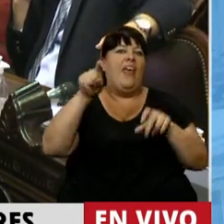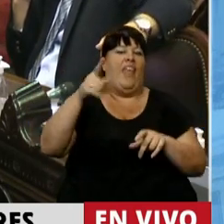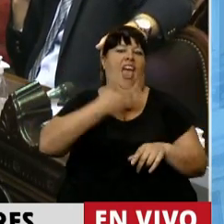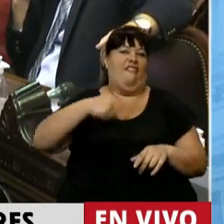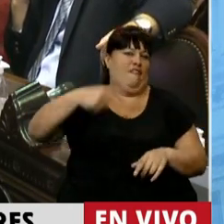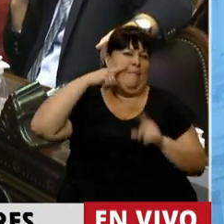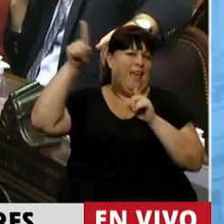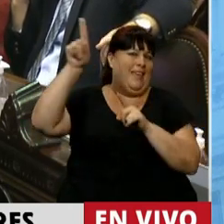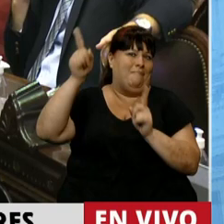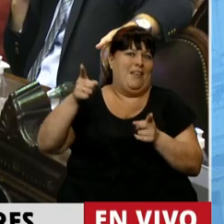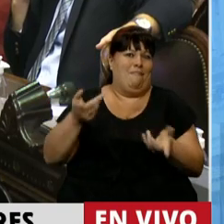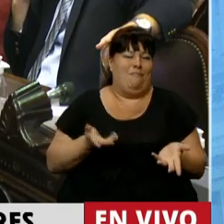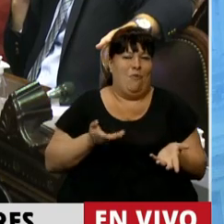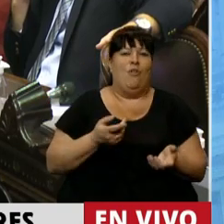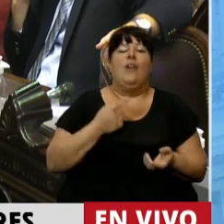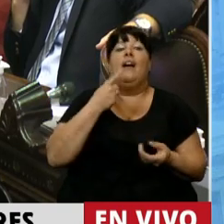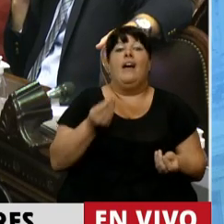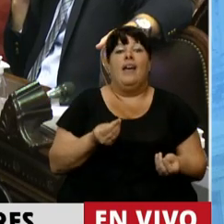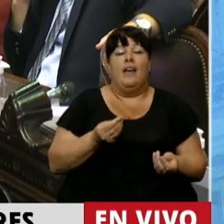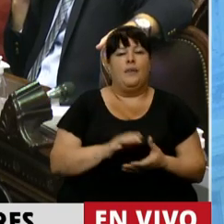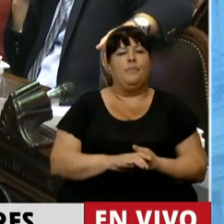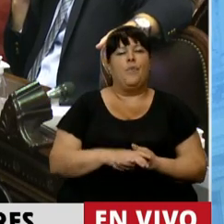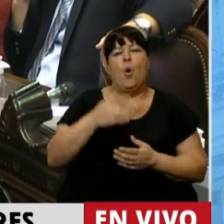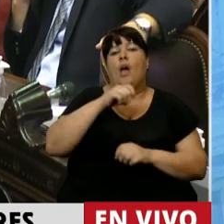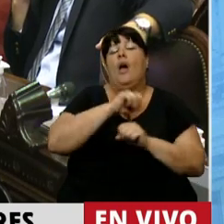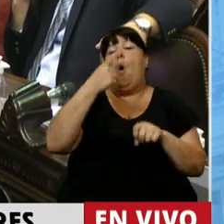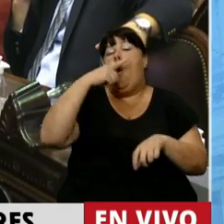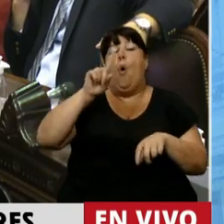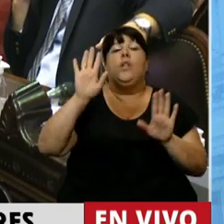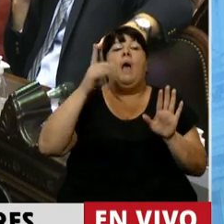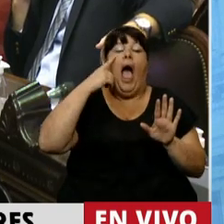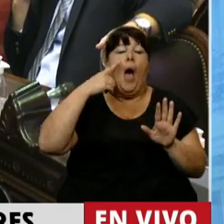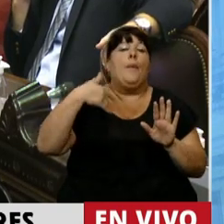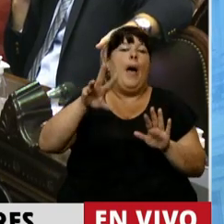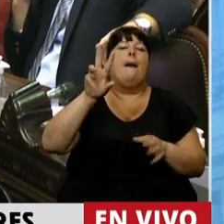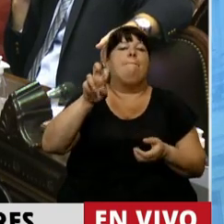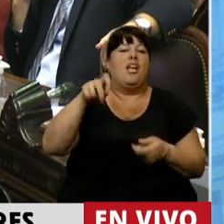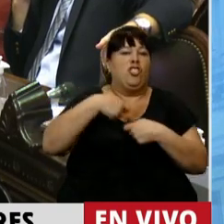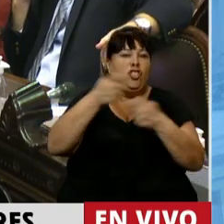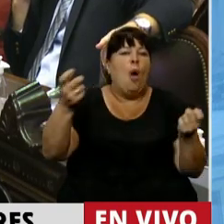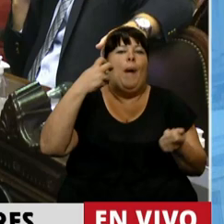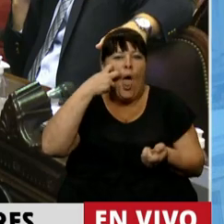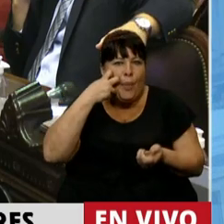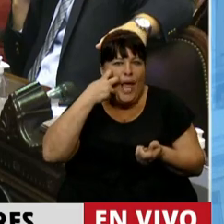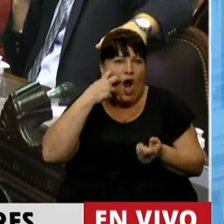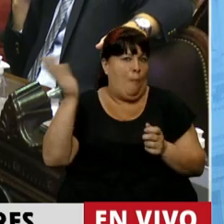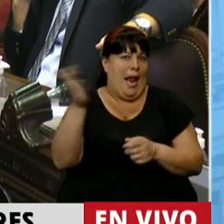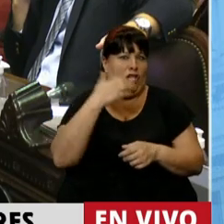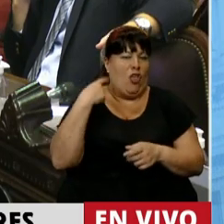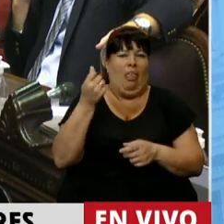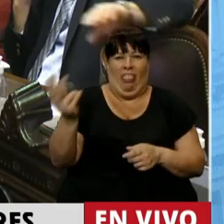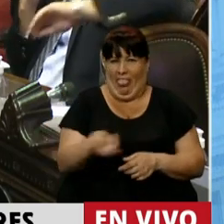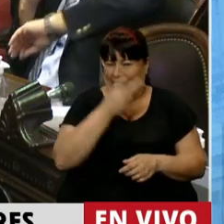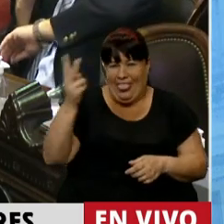del Fondo Monetario Internacional. ¿Qué dice? En última instancia, vamos a dar una pensión a la vejez universal de